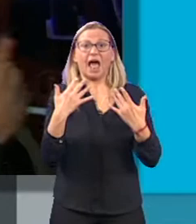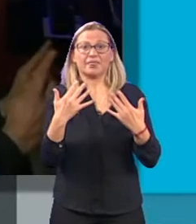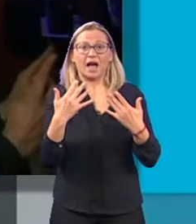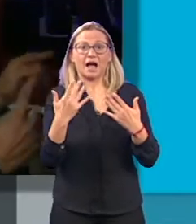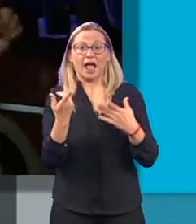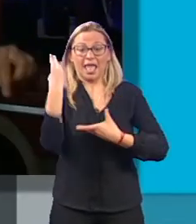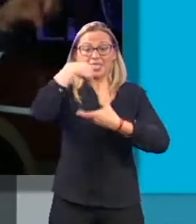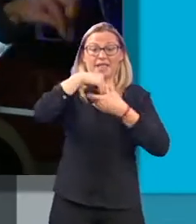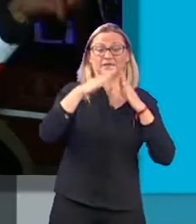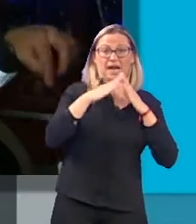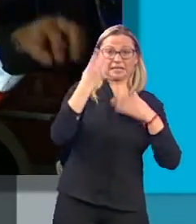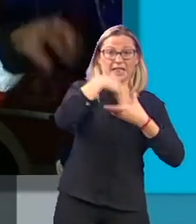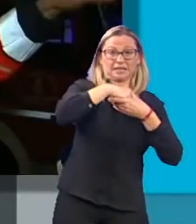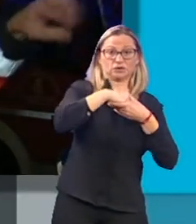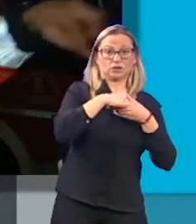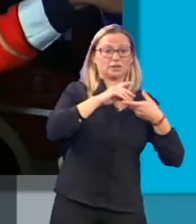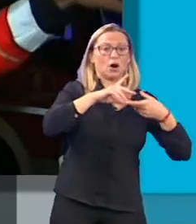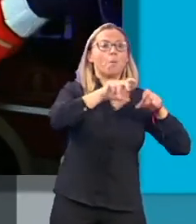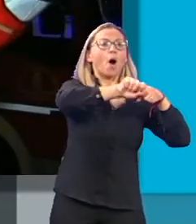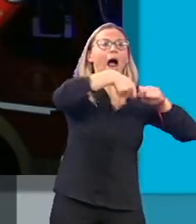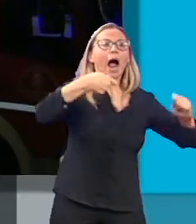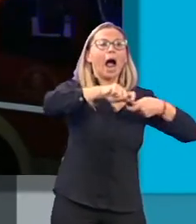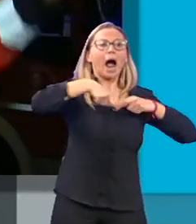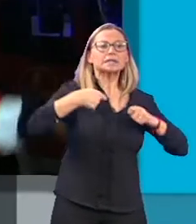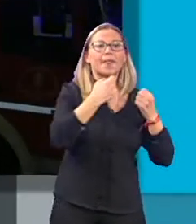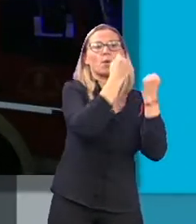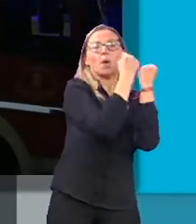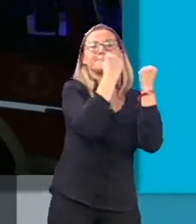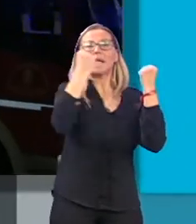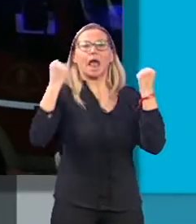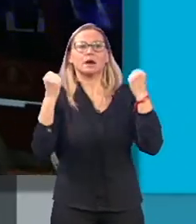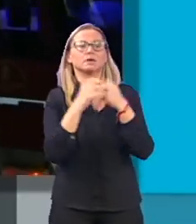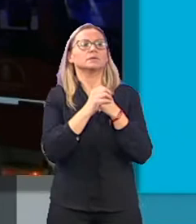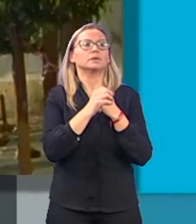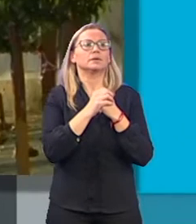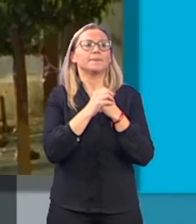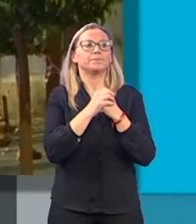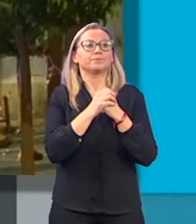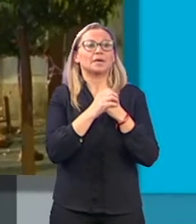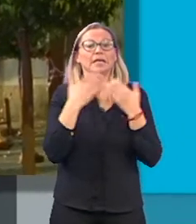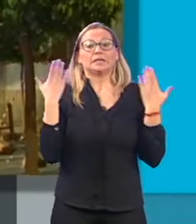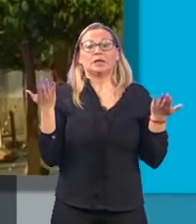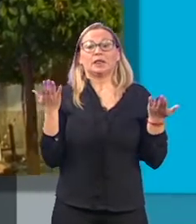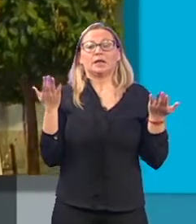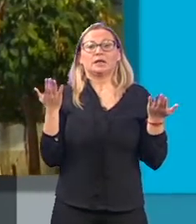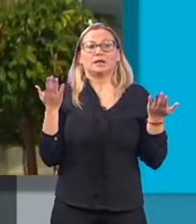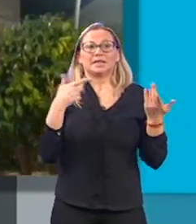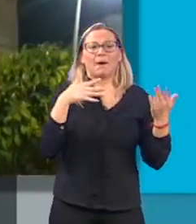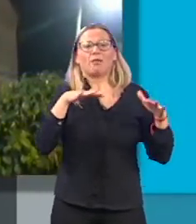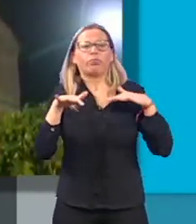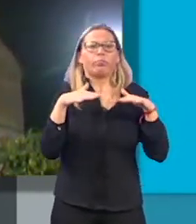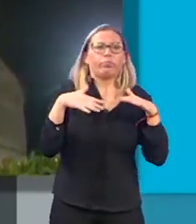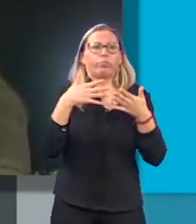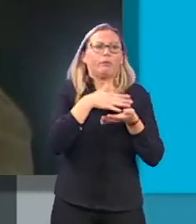interior, cogía con varios pilares en la cubierta del bloque y entonces estaba inestable,